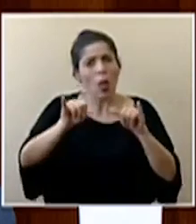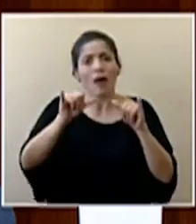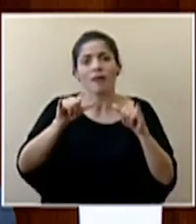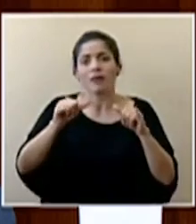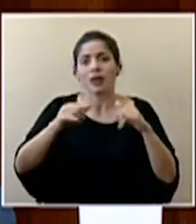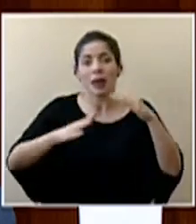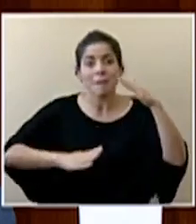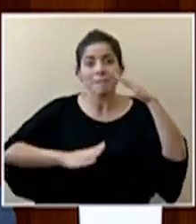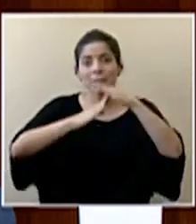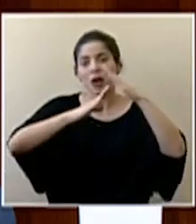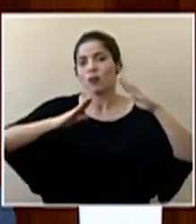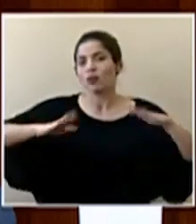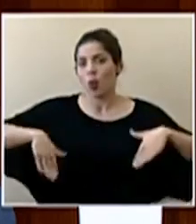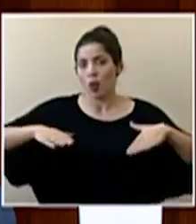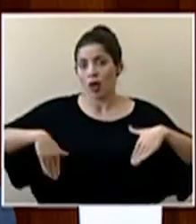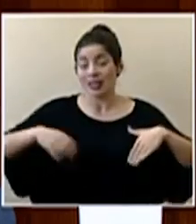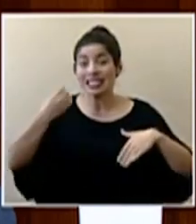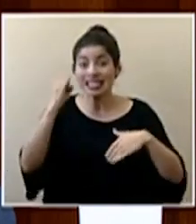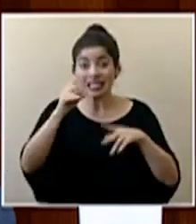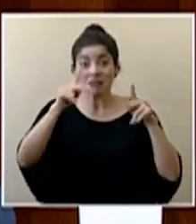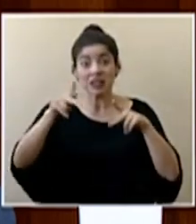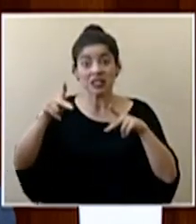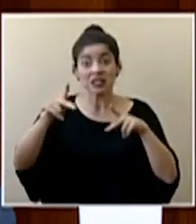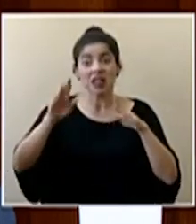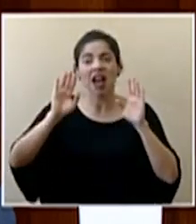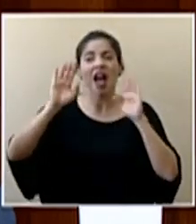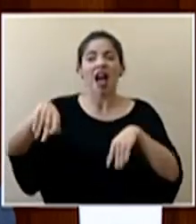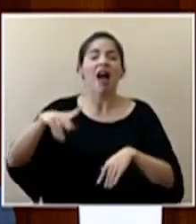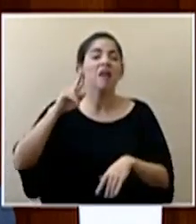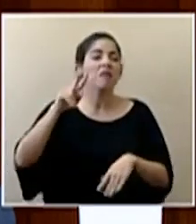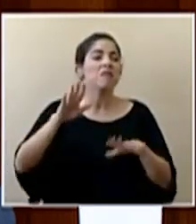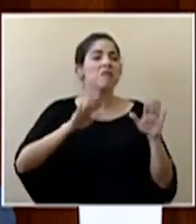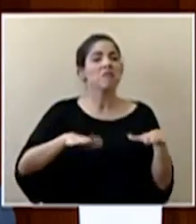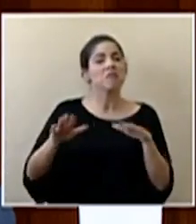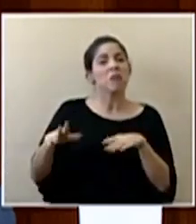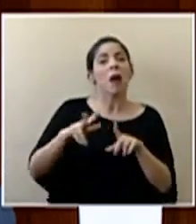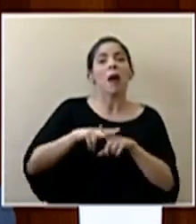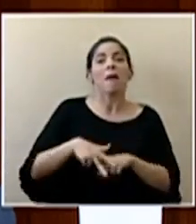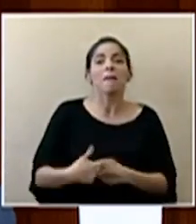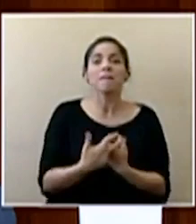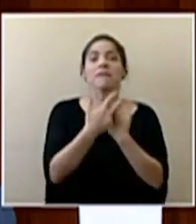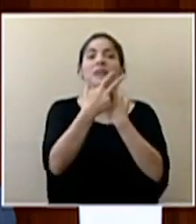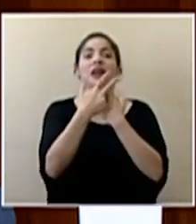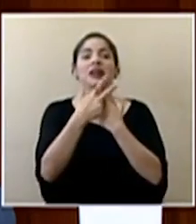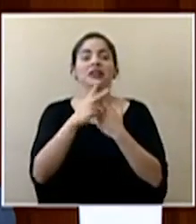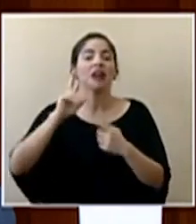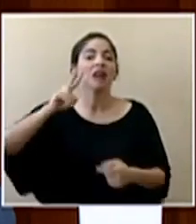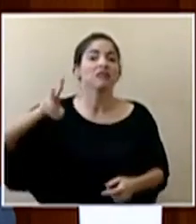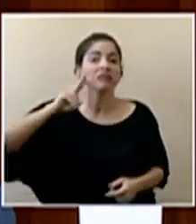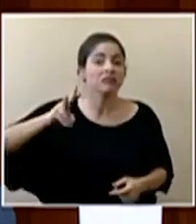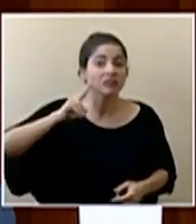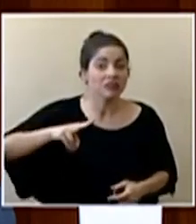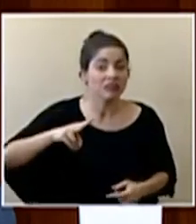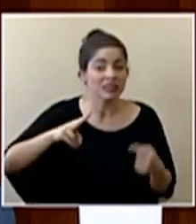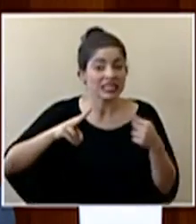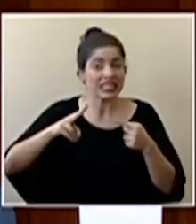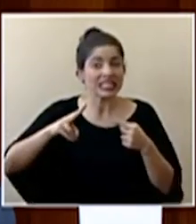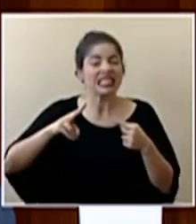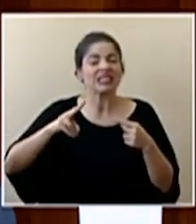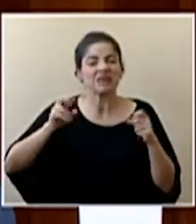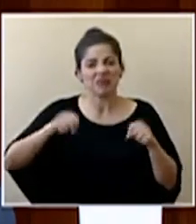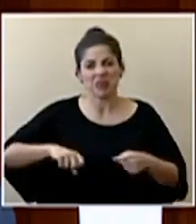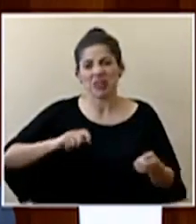alcanzado el pico y si la población se relaja y empezamos a hacer caso omiso se nos puede